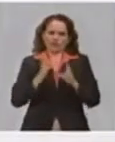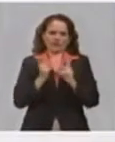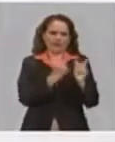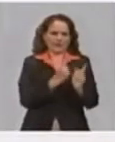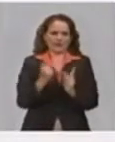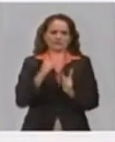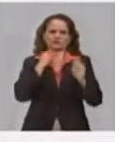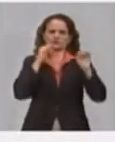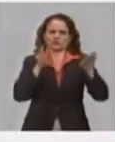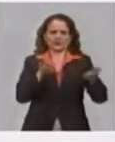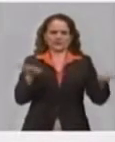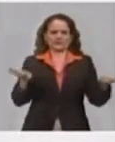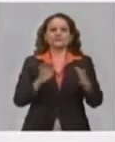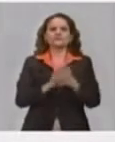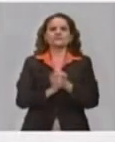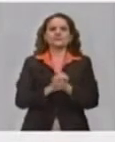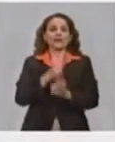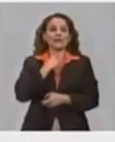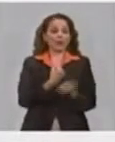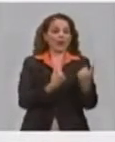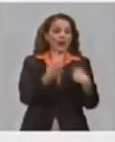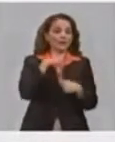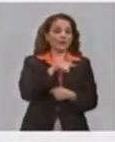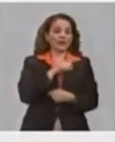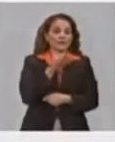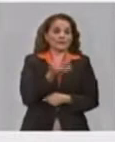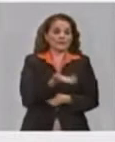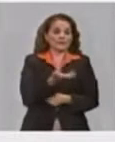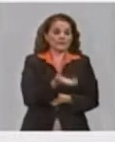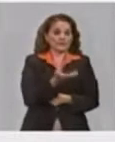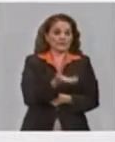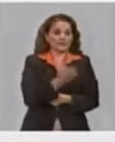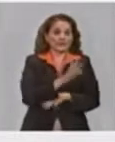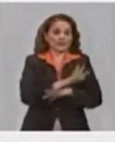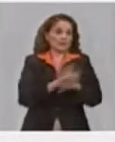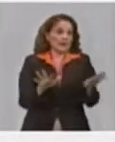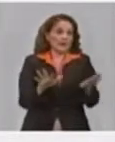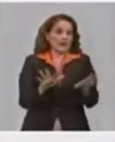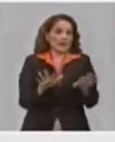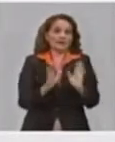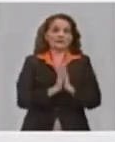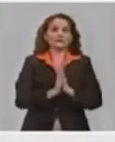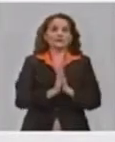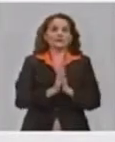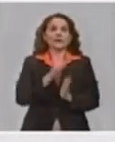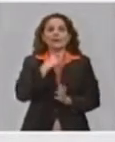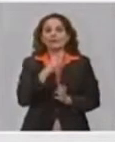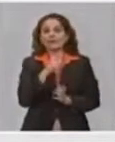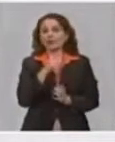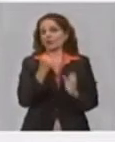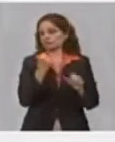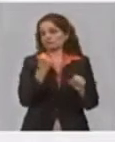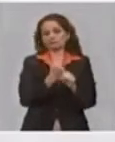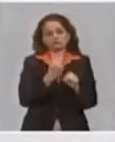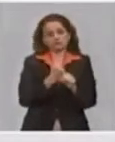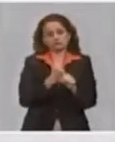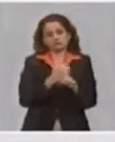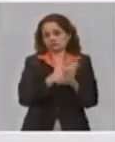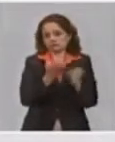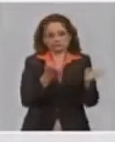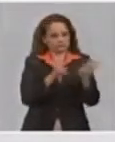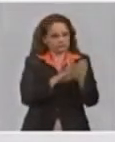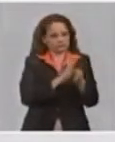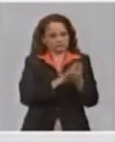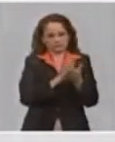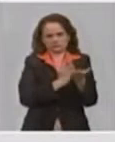personas que hayan solicitado, hayan decidido cerrar la actividad por disímiles causas